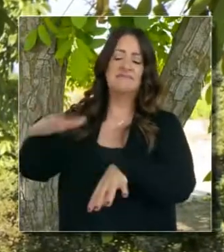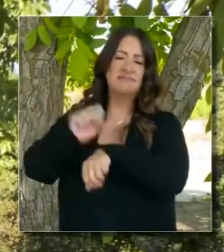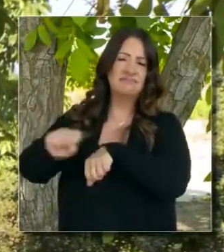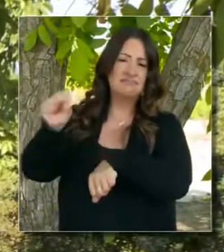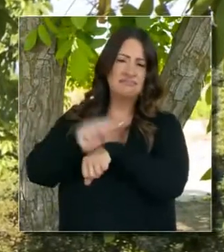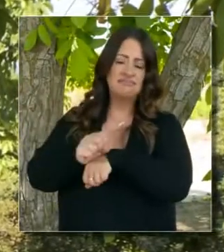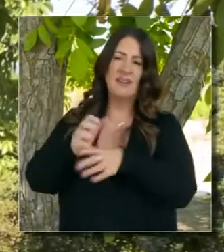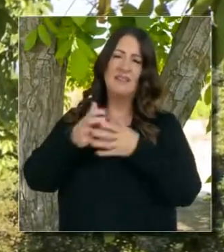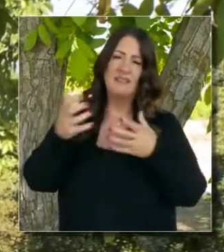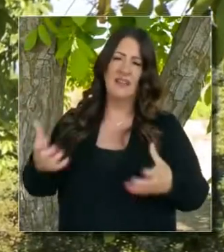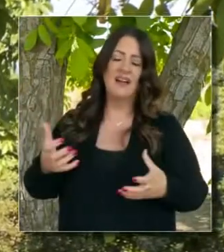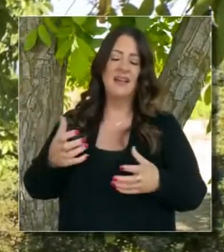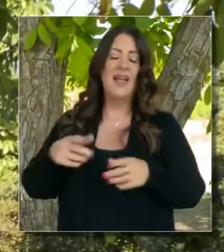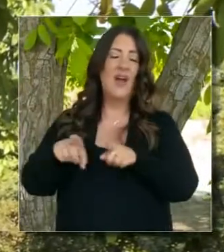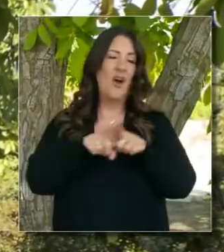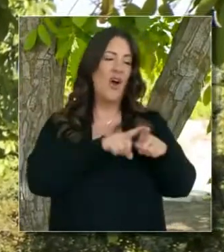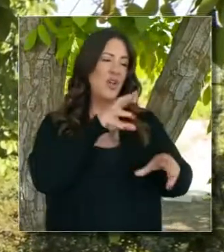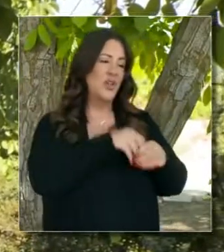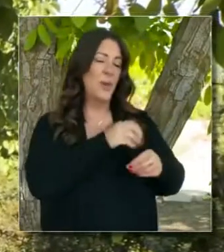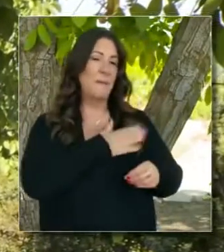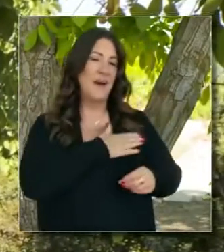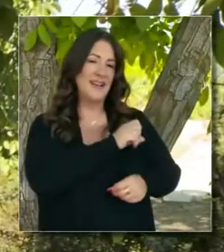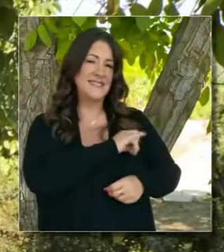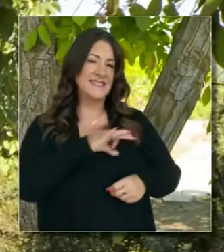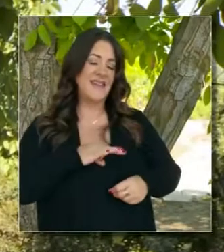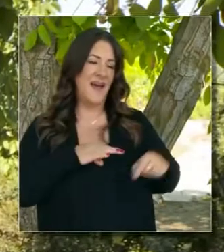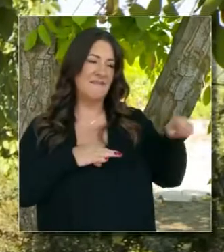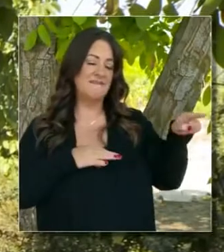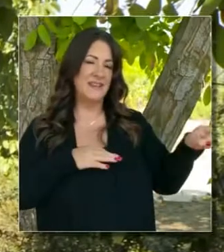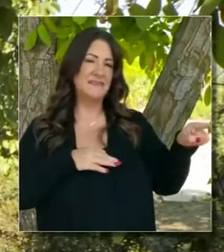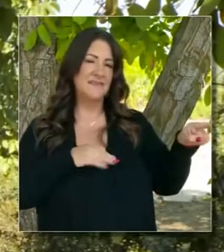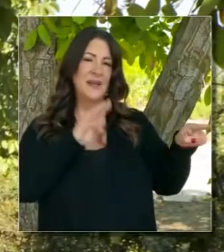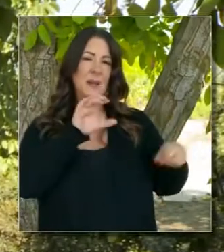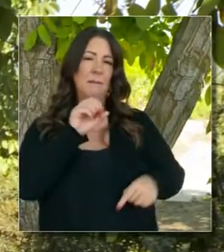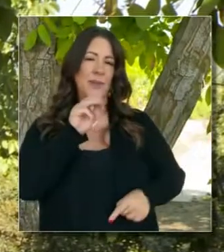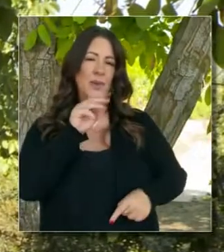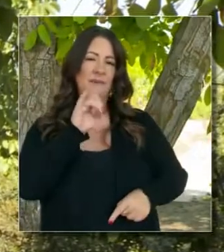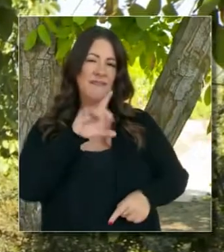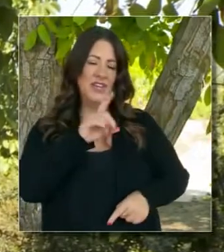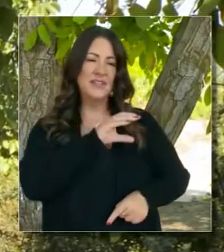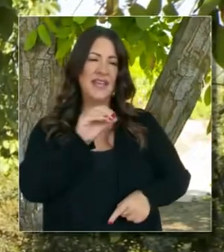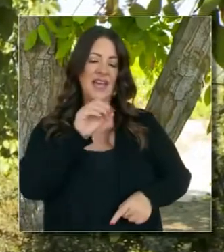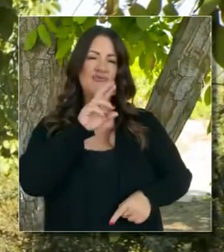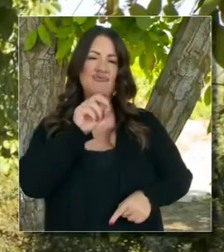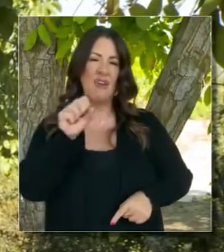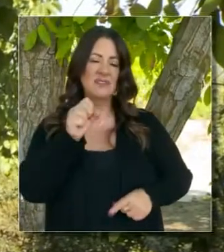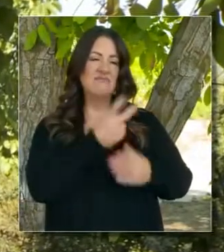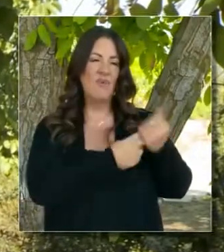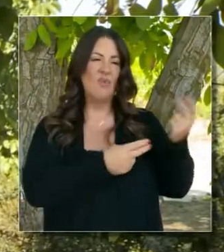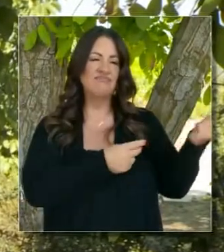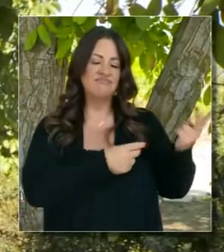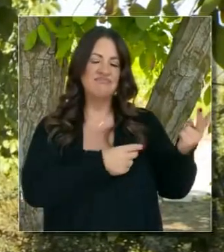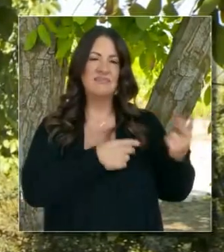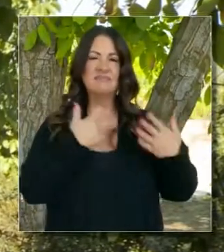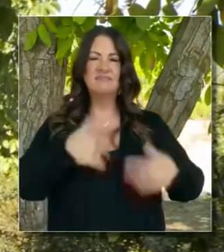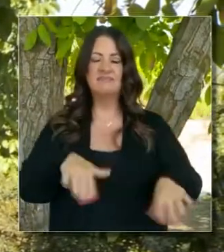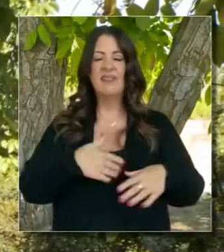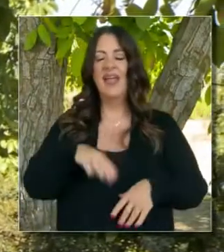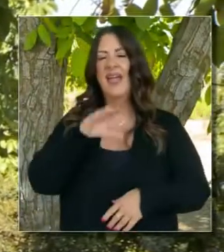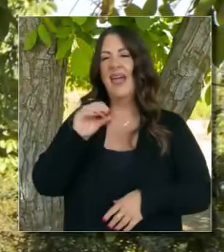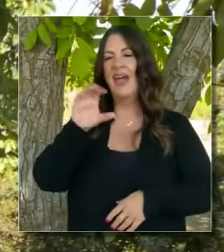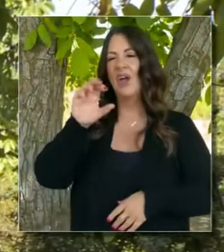por su labor extraordinaria, incluyendo a mi personal Gerald Bloomfield, Karen Ross, comisionada de